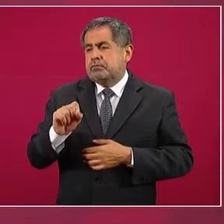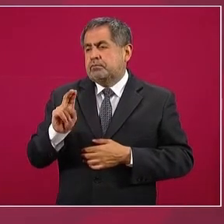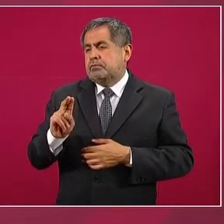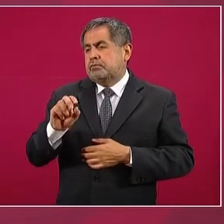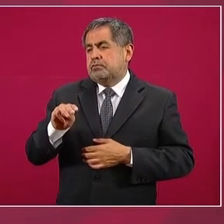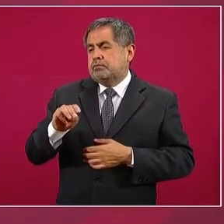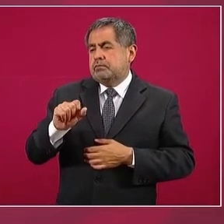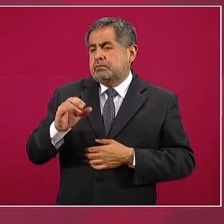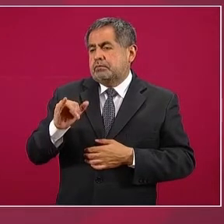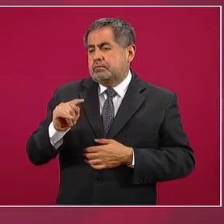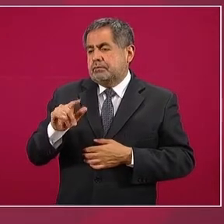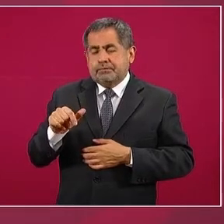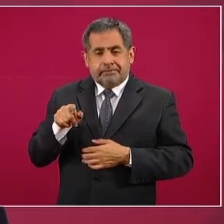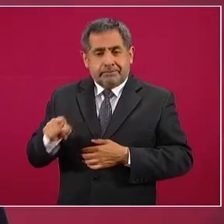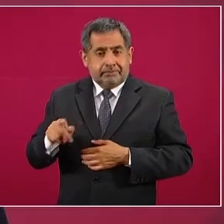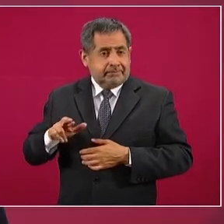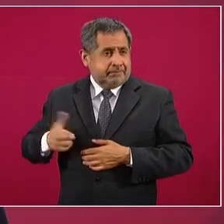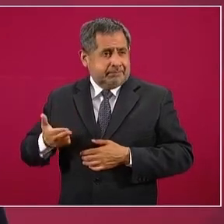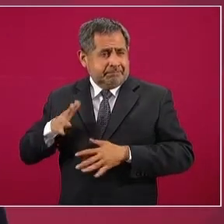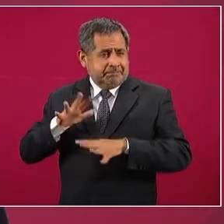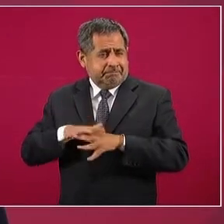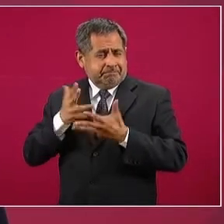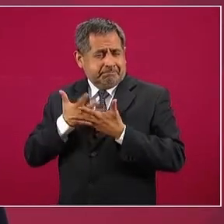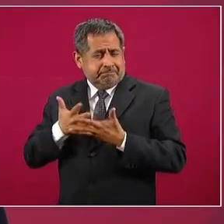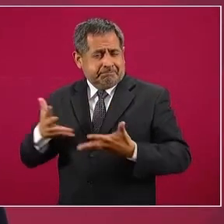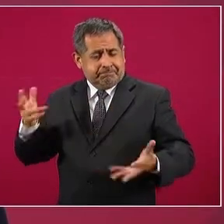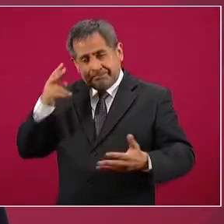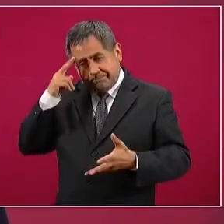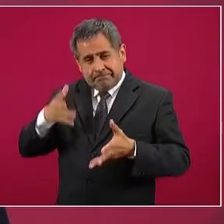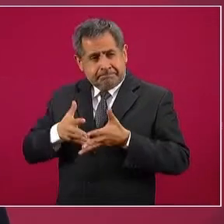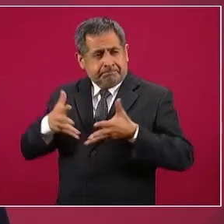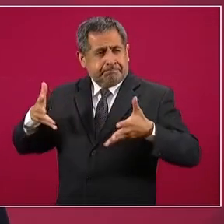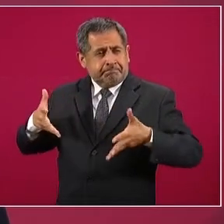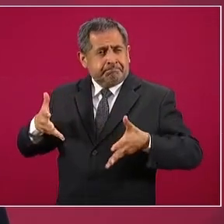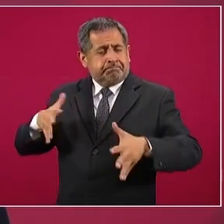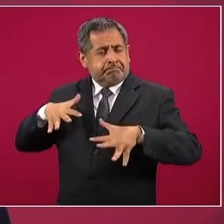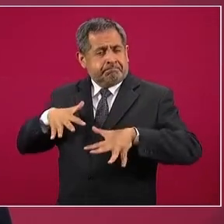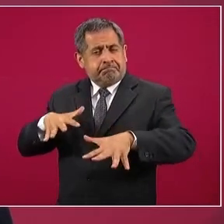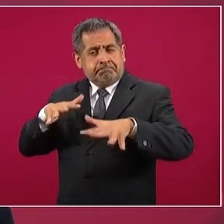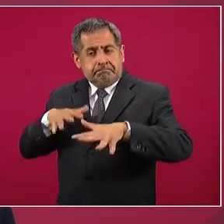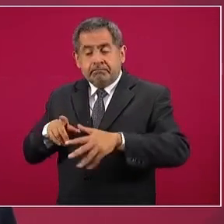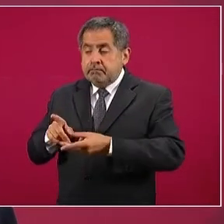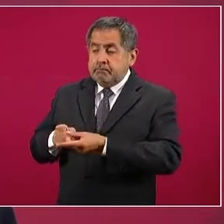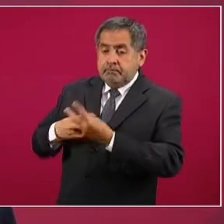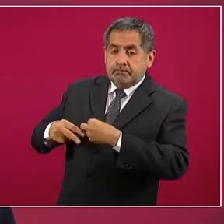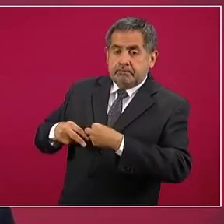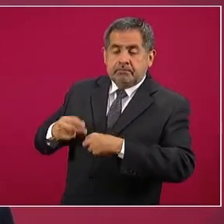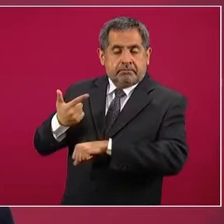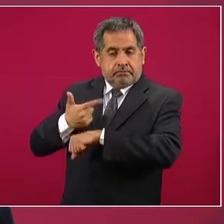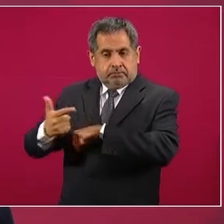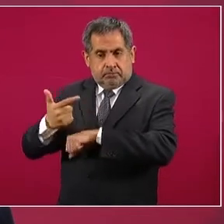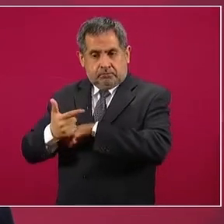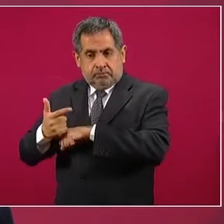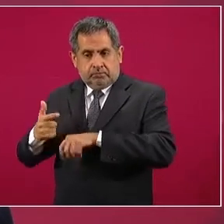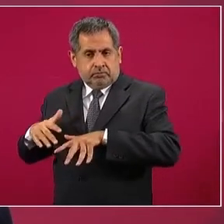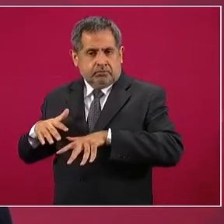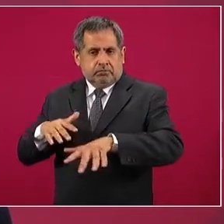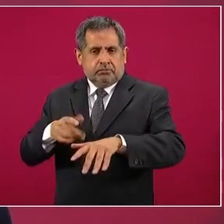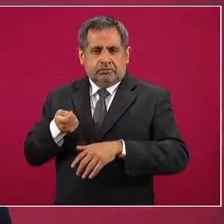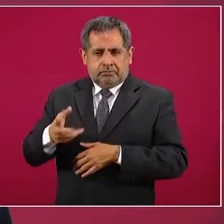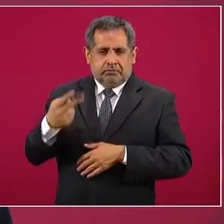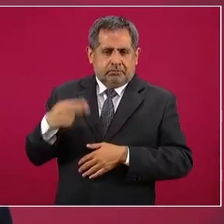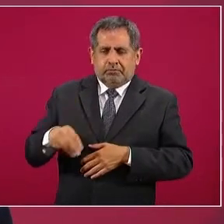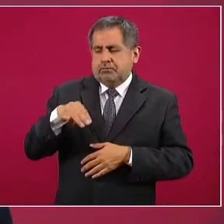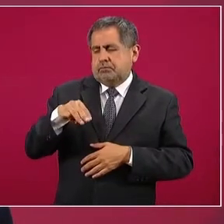que es el río más grande de México. Nace en Guatemala el Mono Sagrado